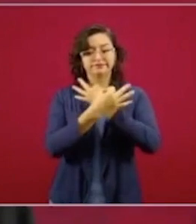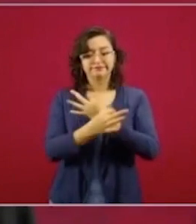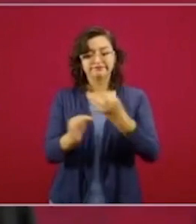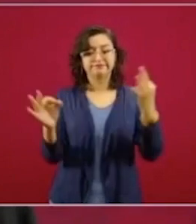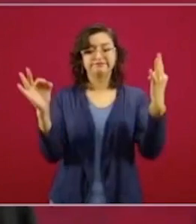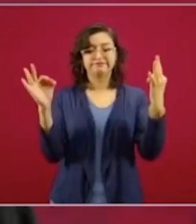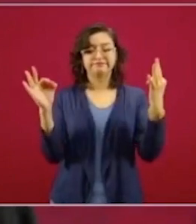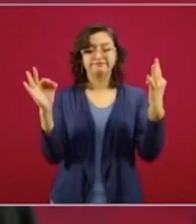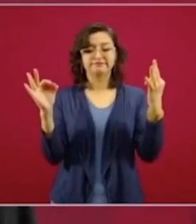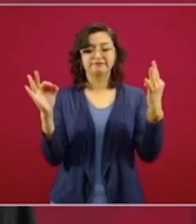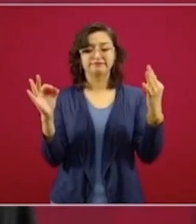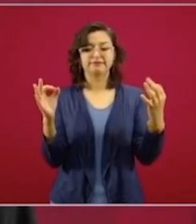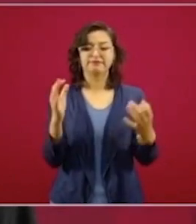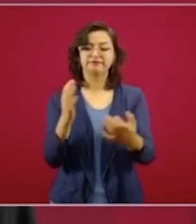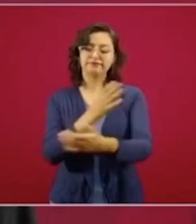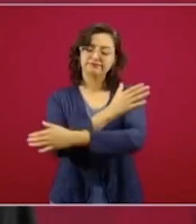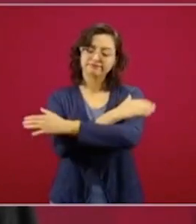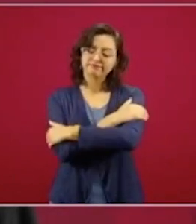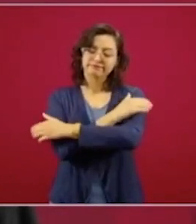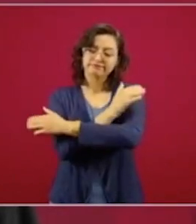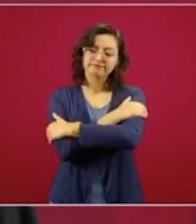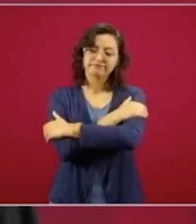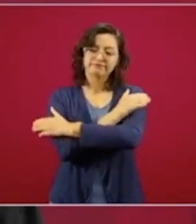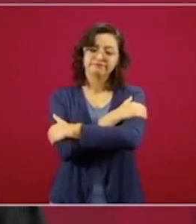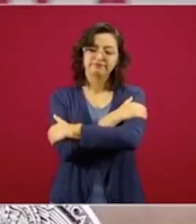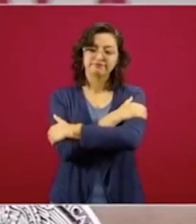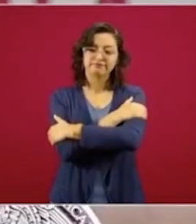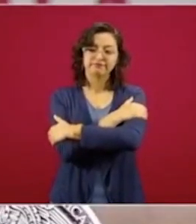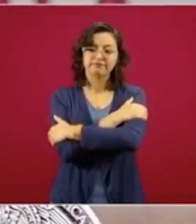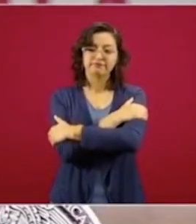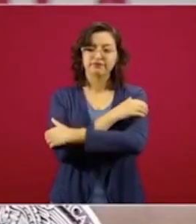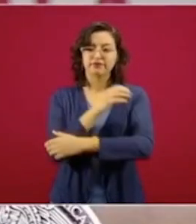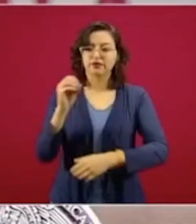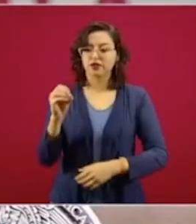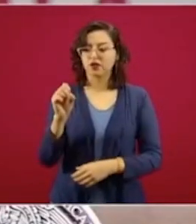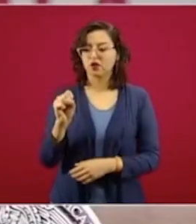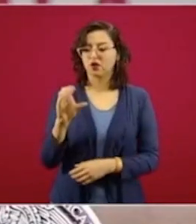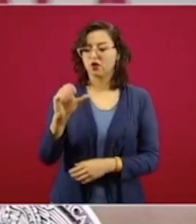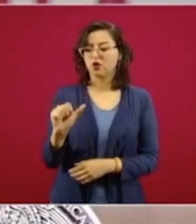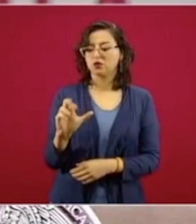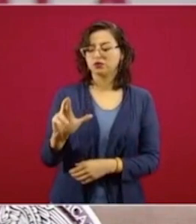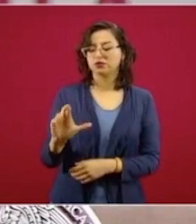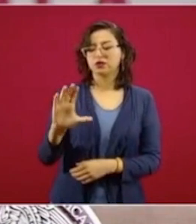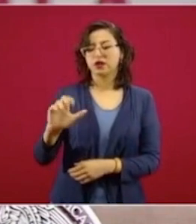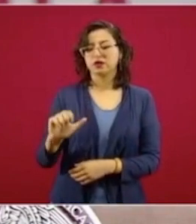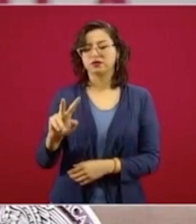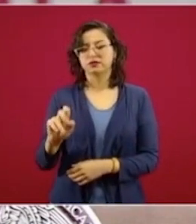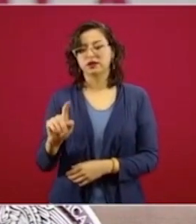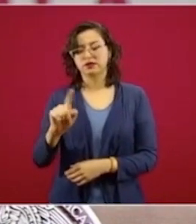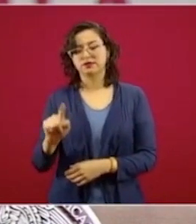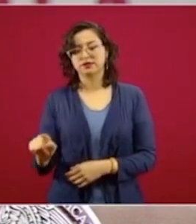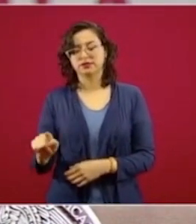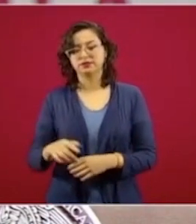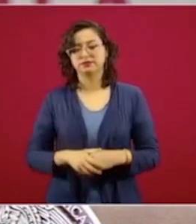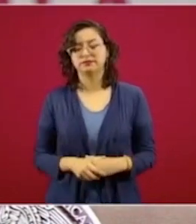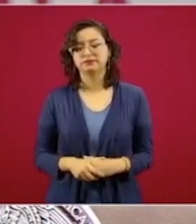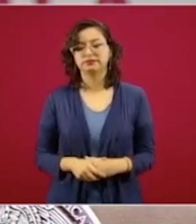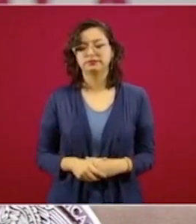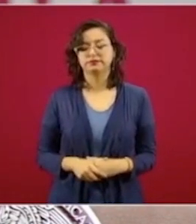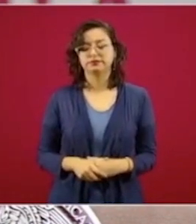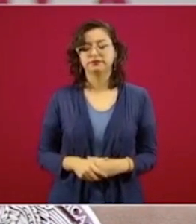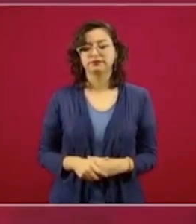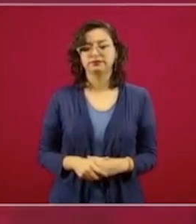abrazo a Óscar Chávez, que